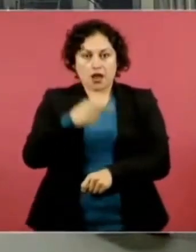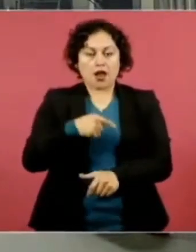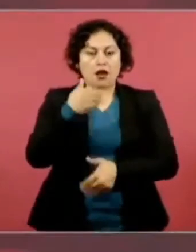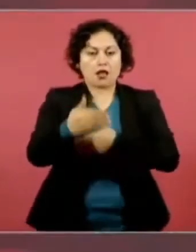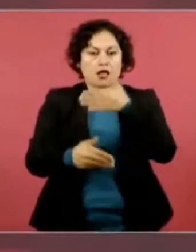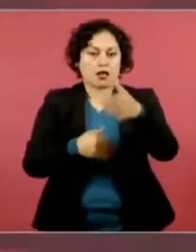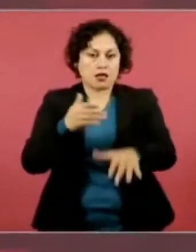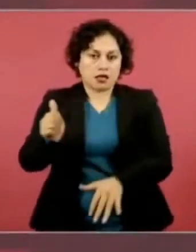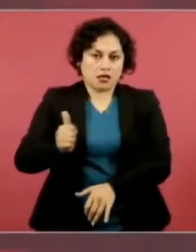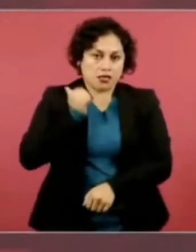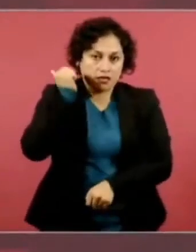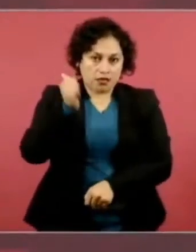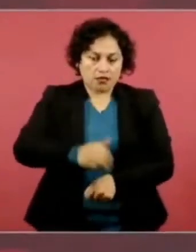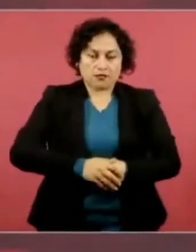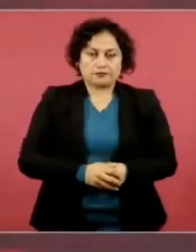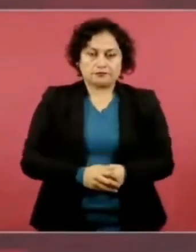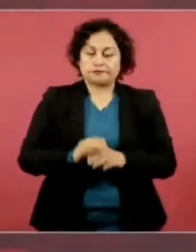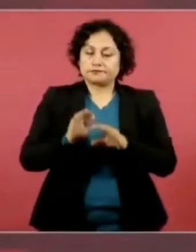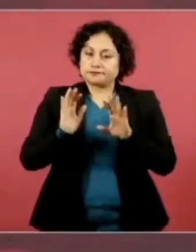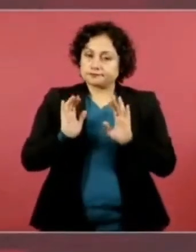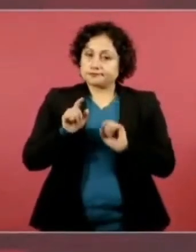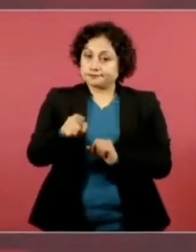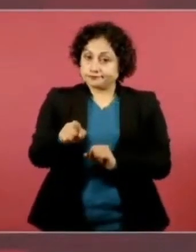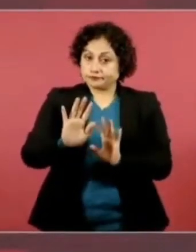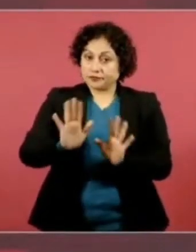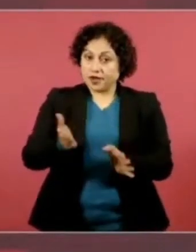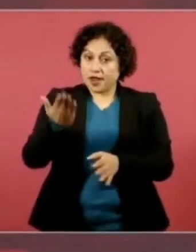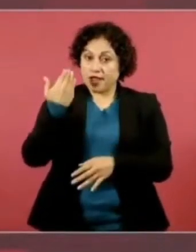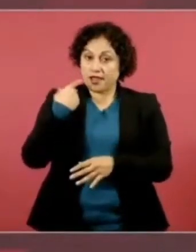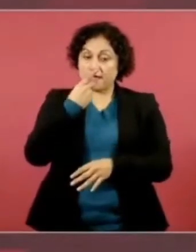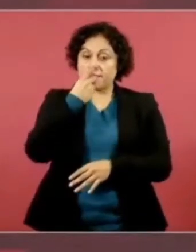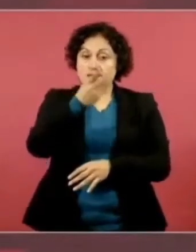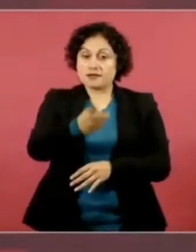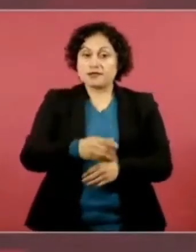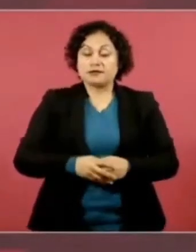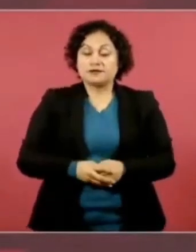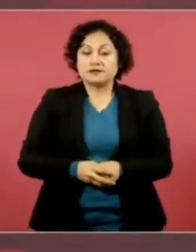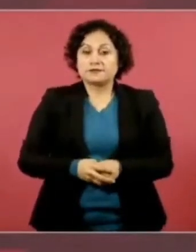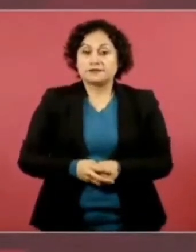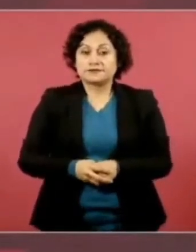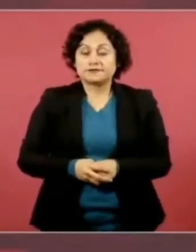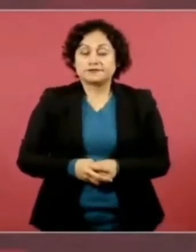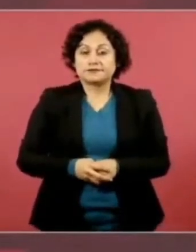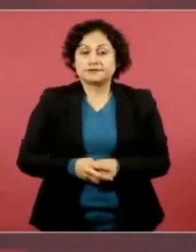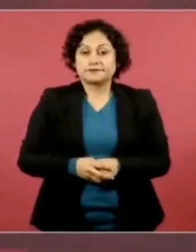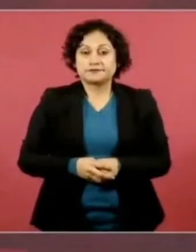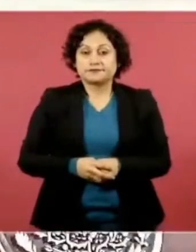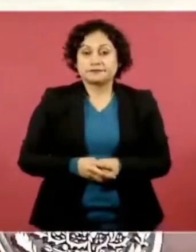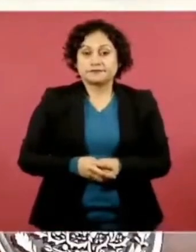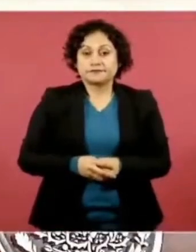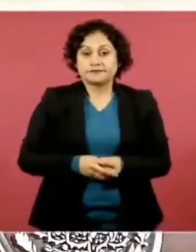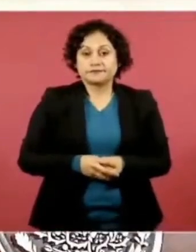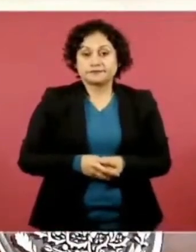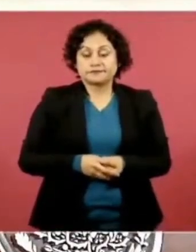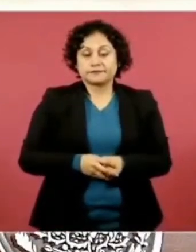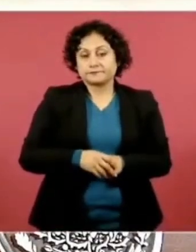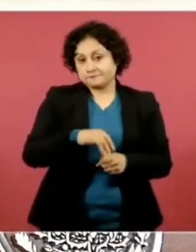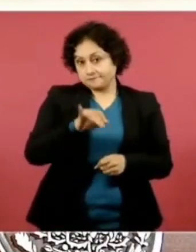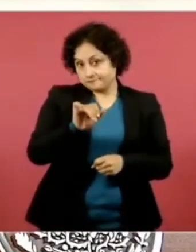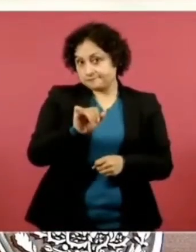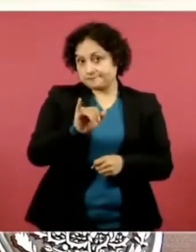lo dijiste, sí tiene tintes